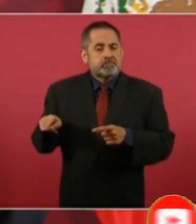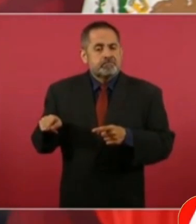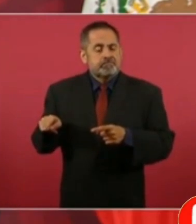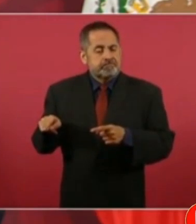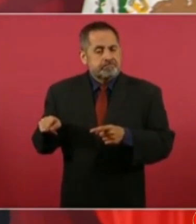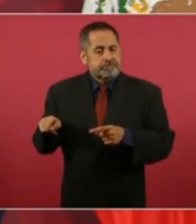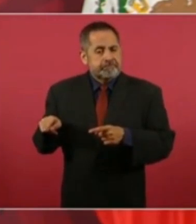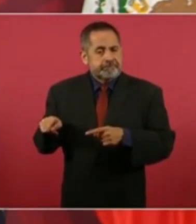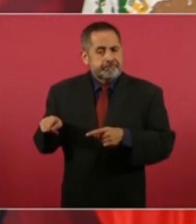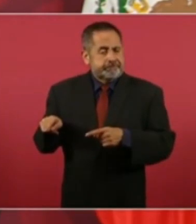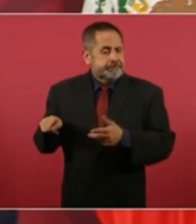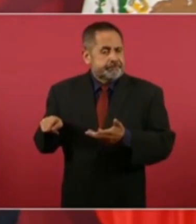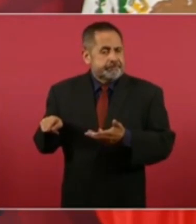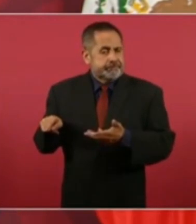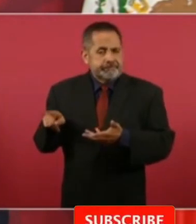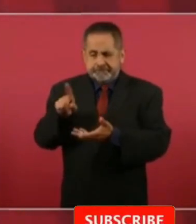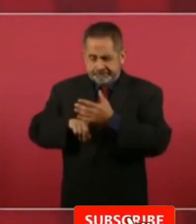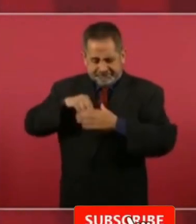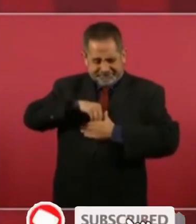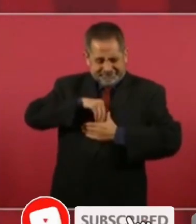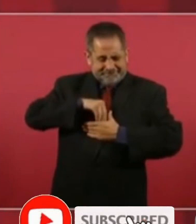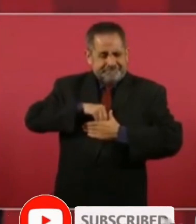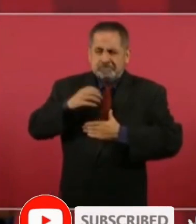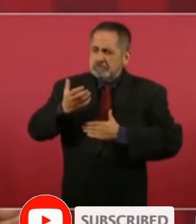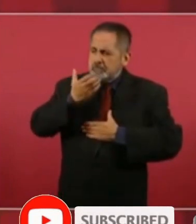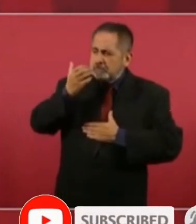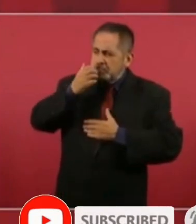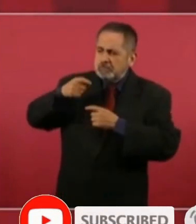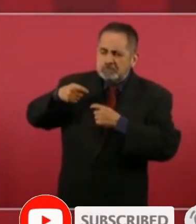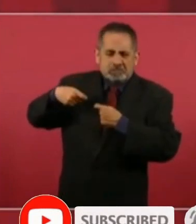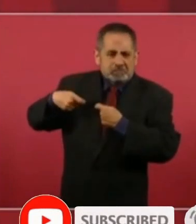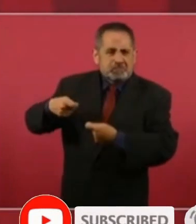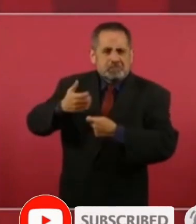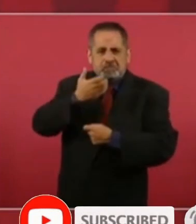tradiciones, sus costumbres.